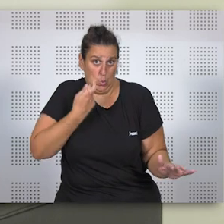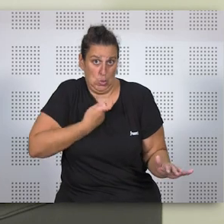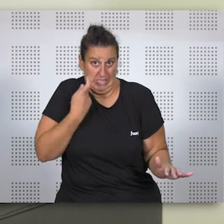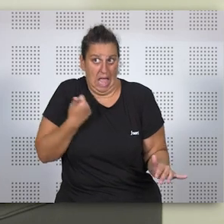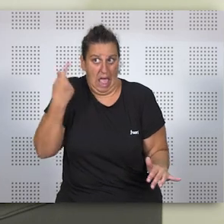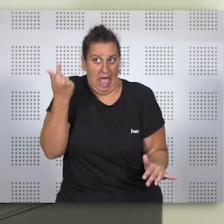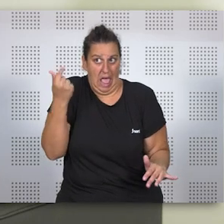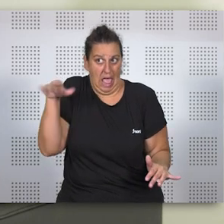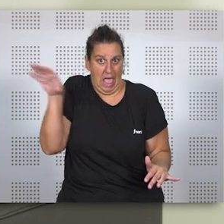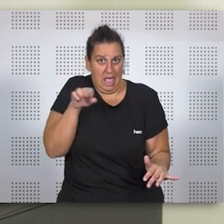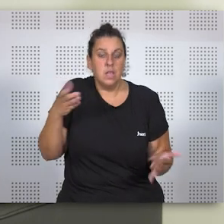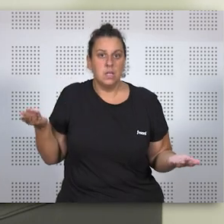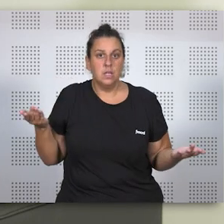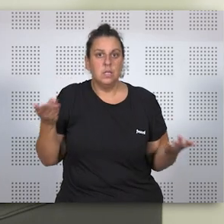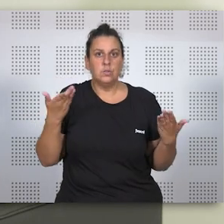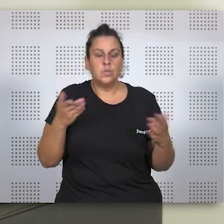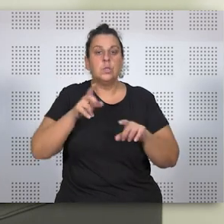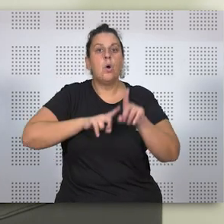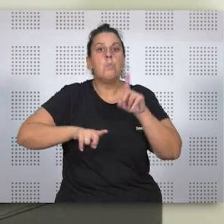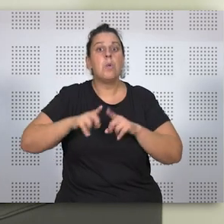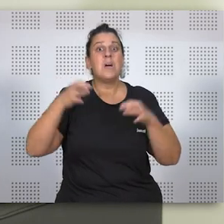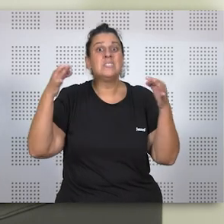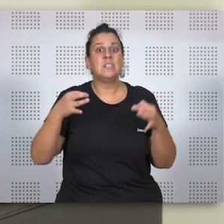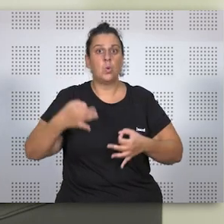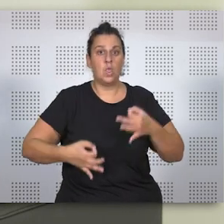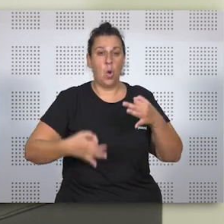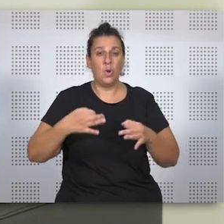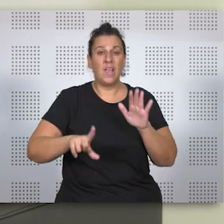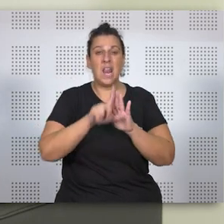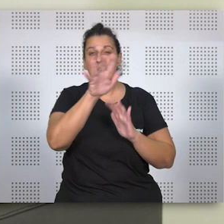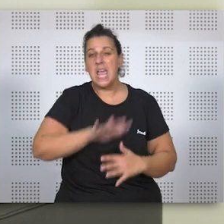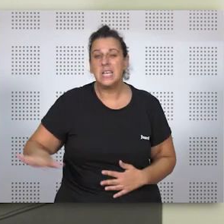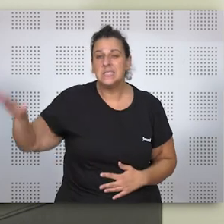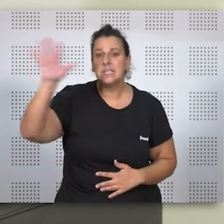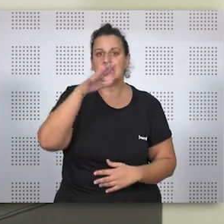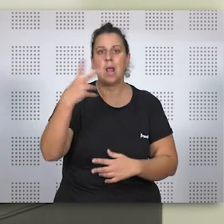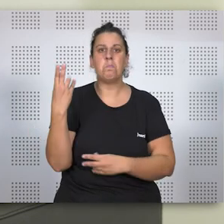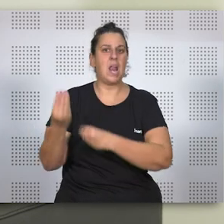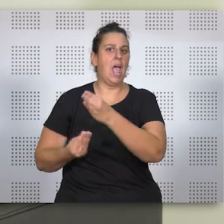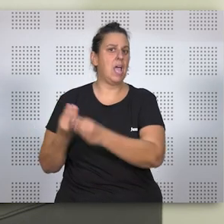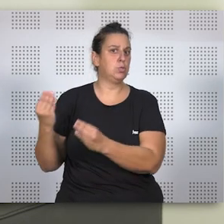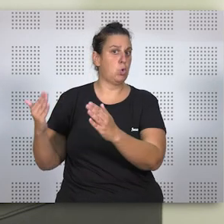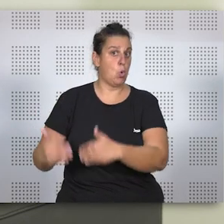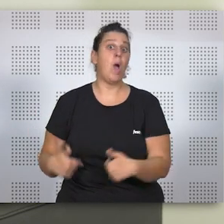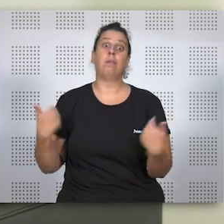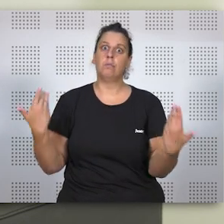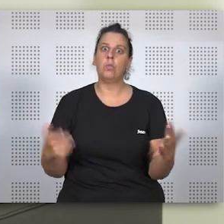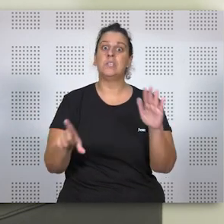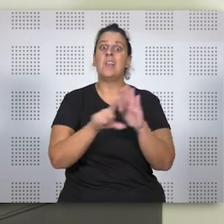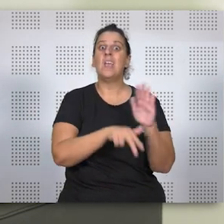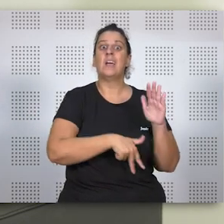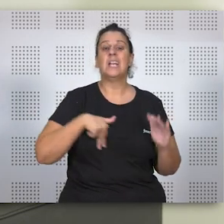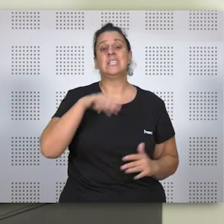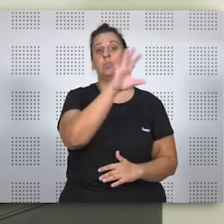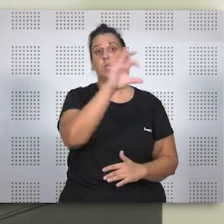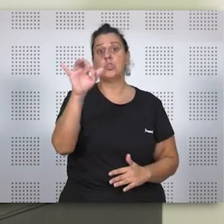estado le cuesta dinero. En cuanto a los problemas de seguridad jurídica, no tenemos una ley estatal de uniones de hecho. Entonces, lo que se hace es que en la Ley General de Seguridad Social,